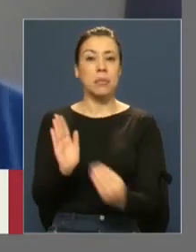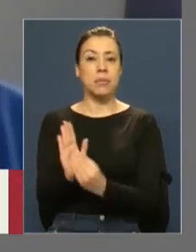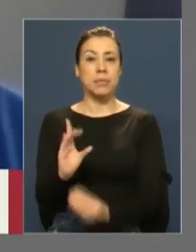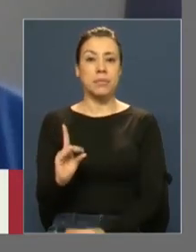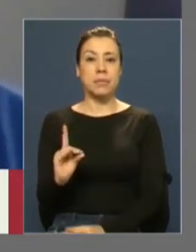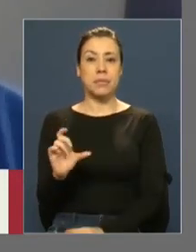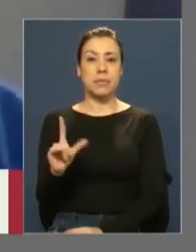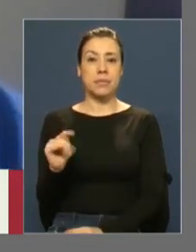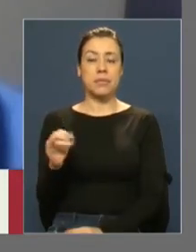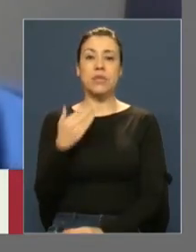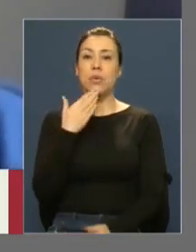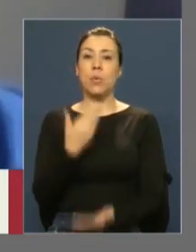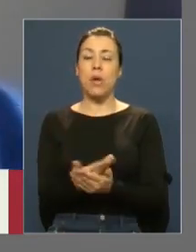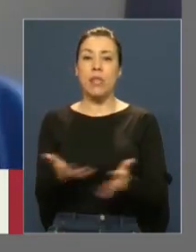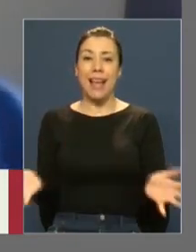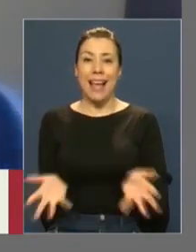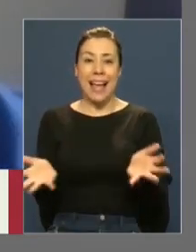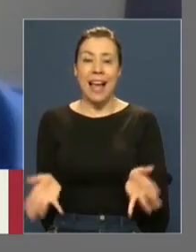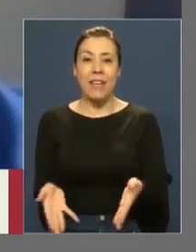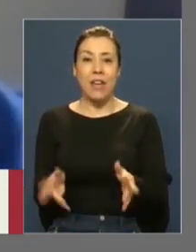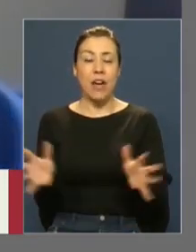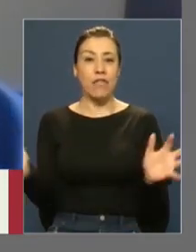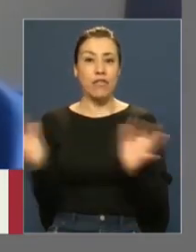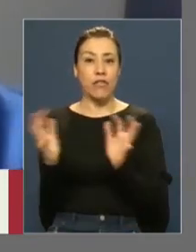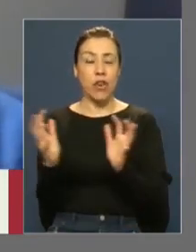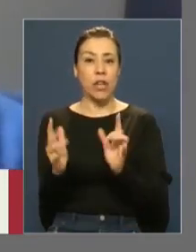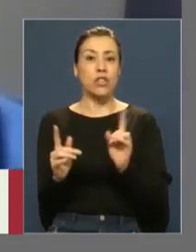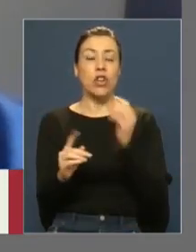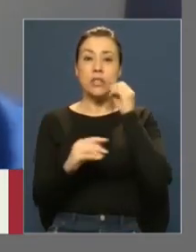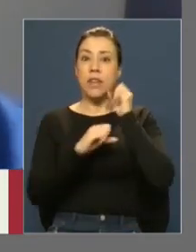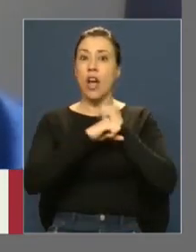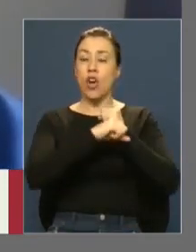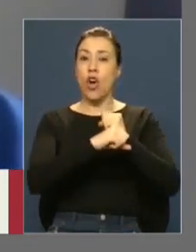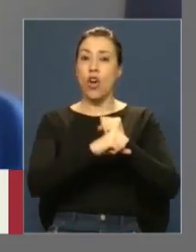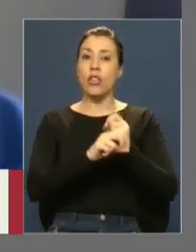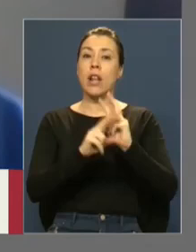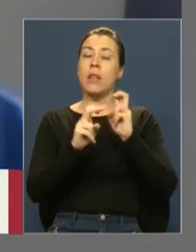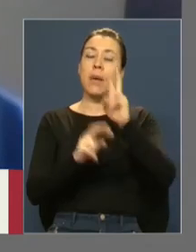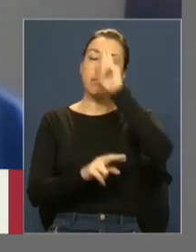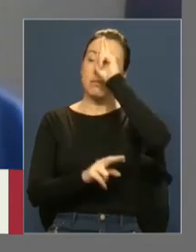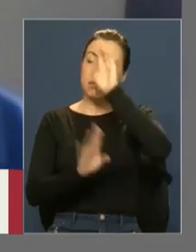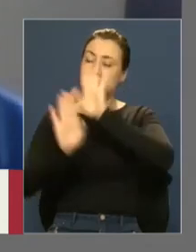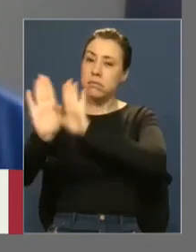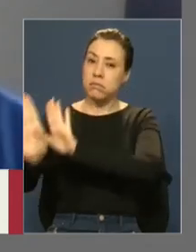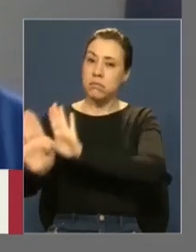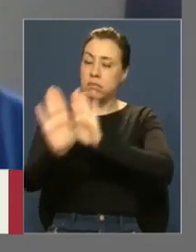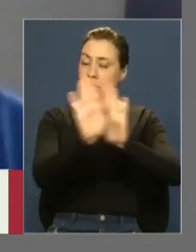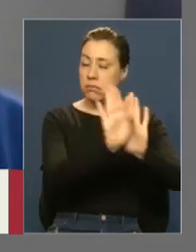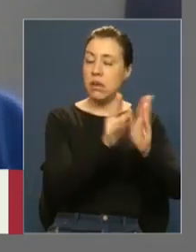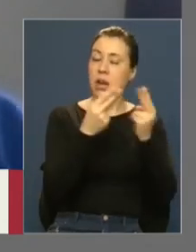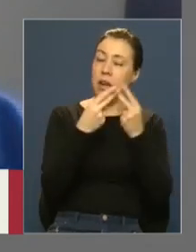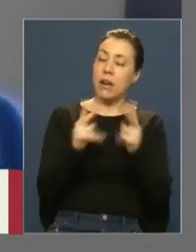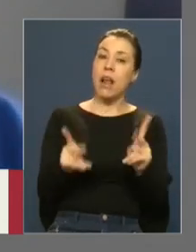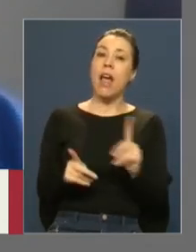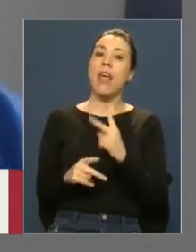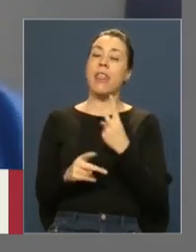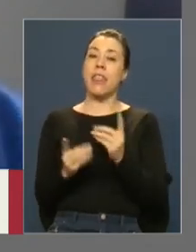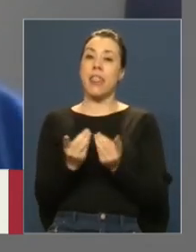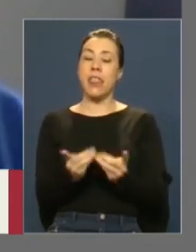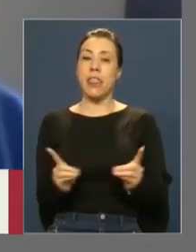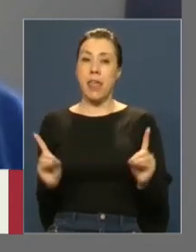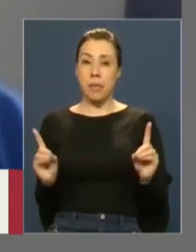delito la incitación a la violencia no se opone a los principios de tolerancia y de pluralismo que son propios de una democracia.